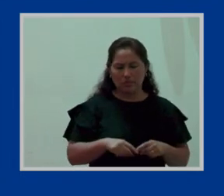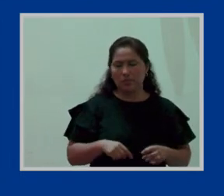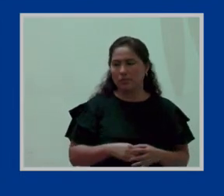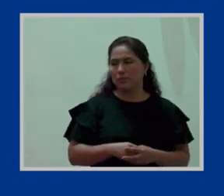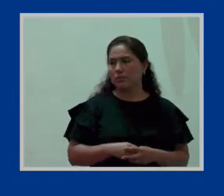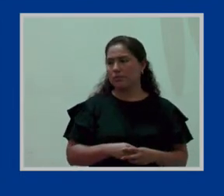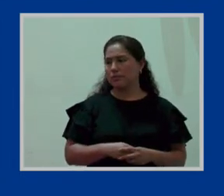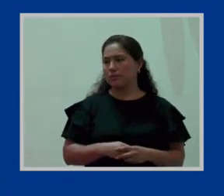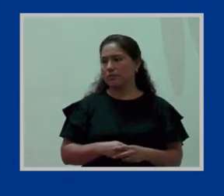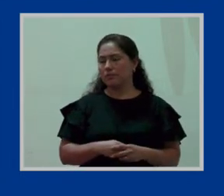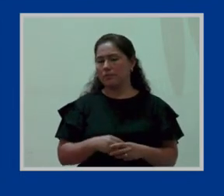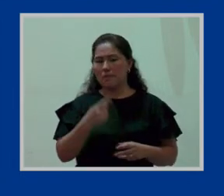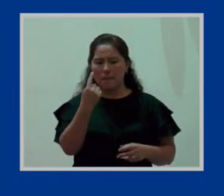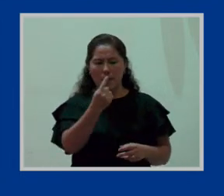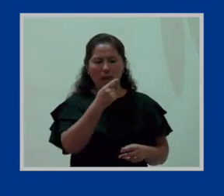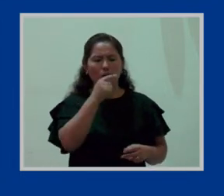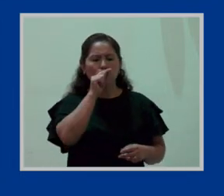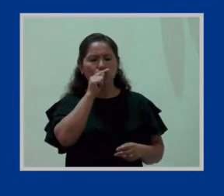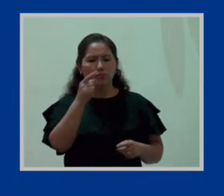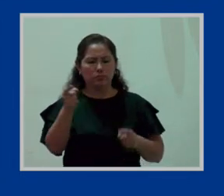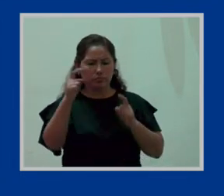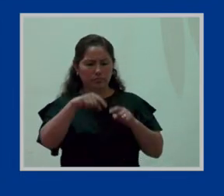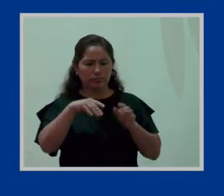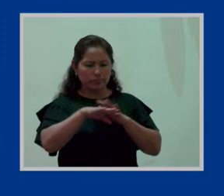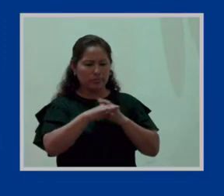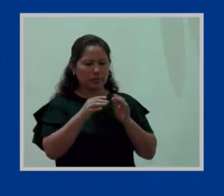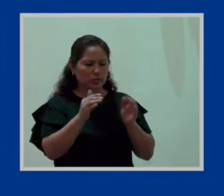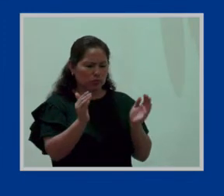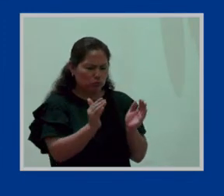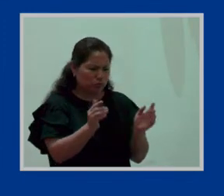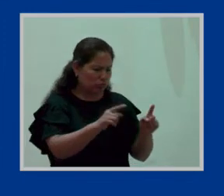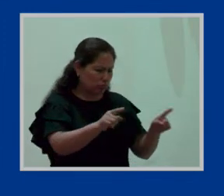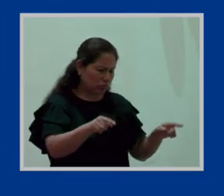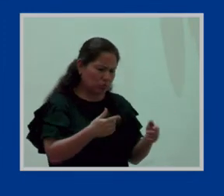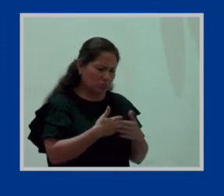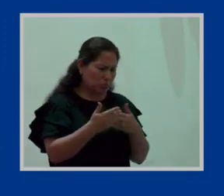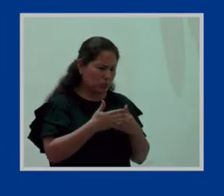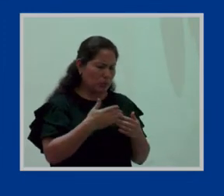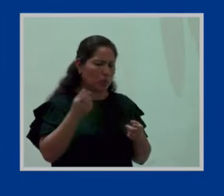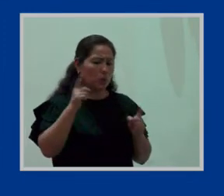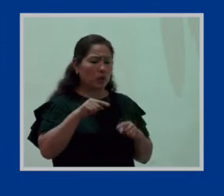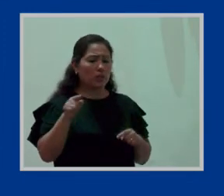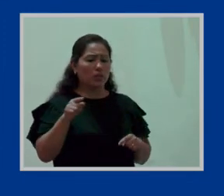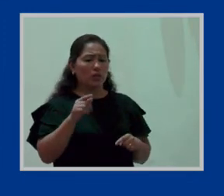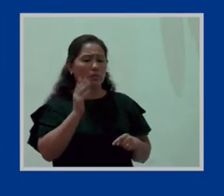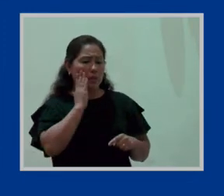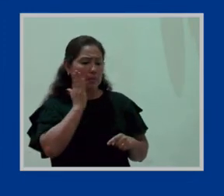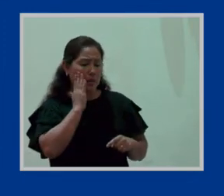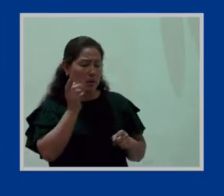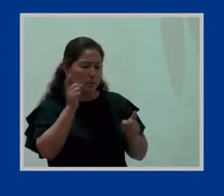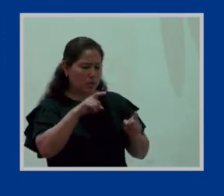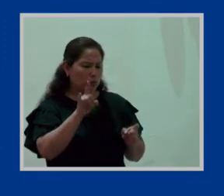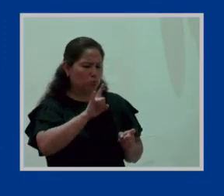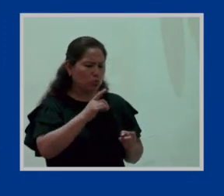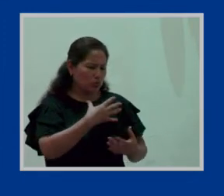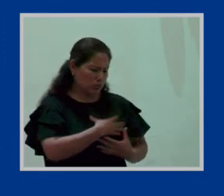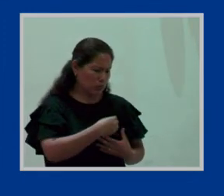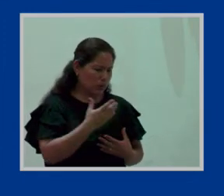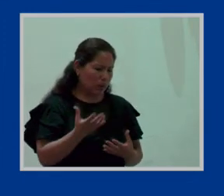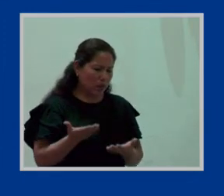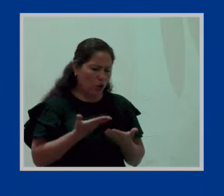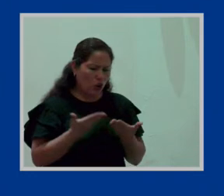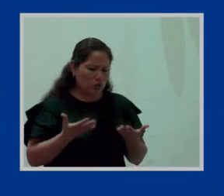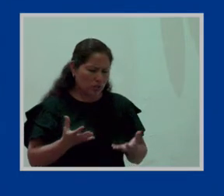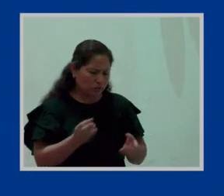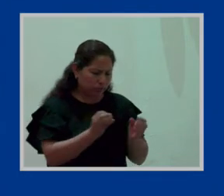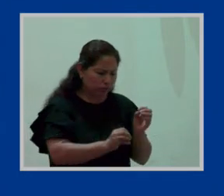mesa para cada usuaria, por más pequeña que sea. Porque las señoras cuando van a utilizar el lactario, llevan sus implementos.